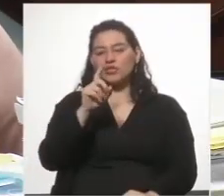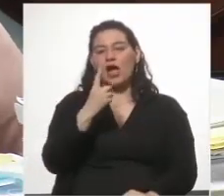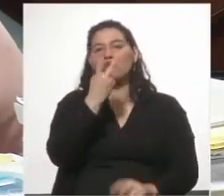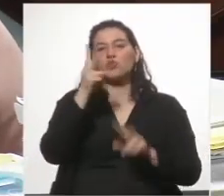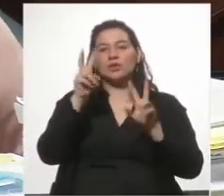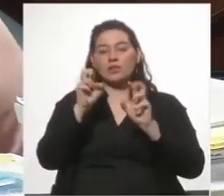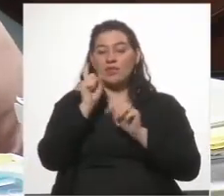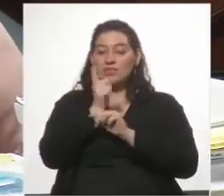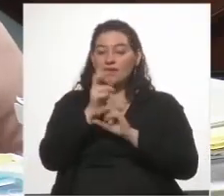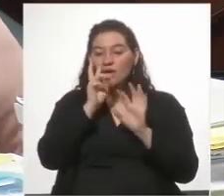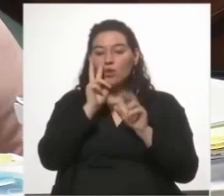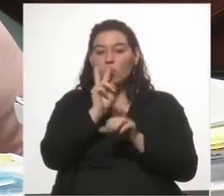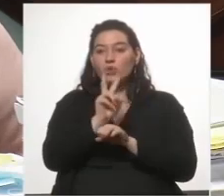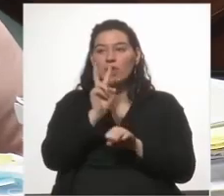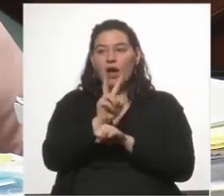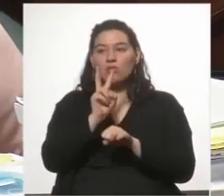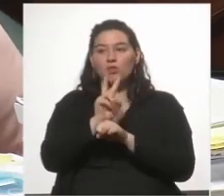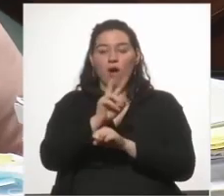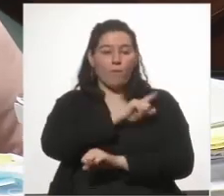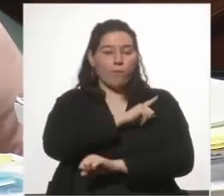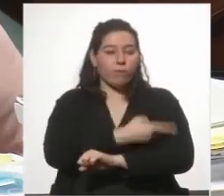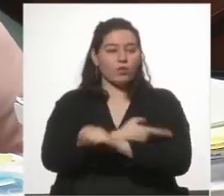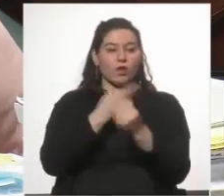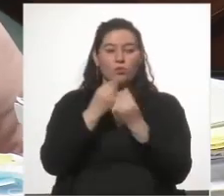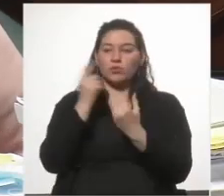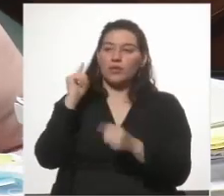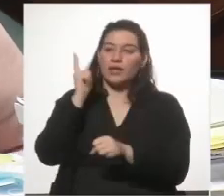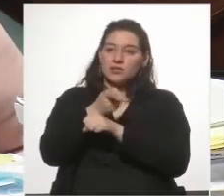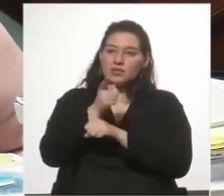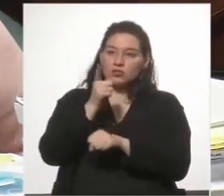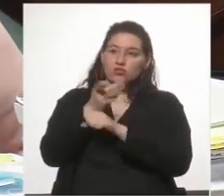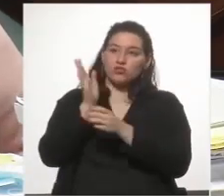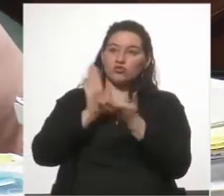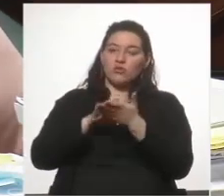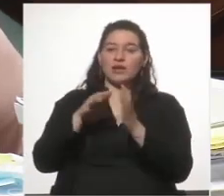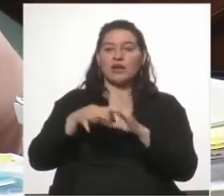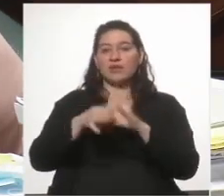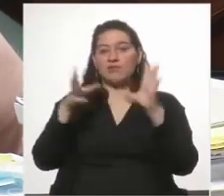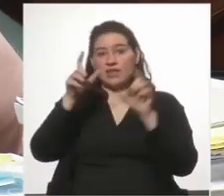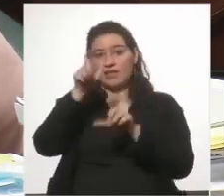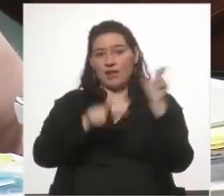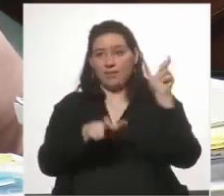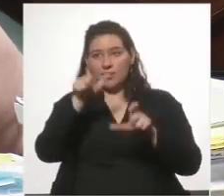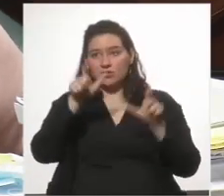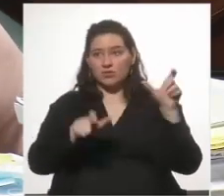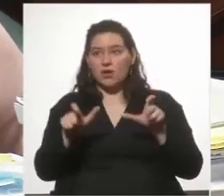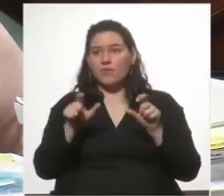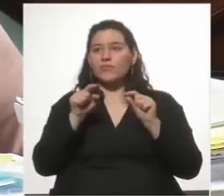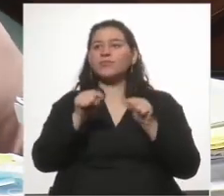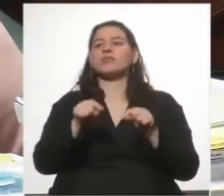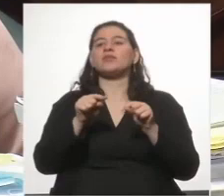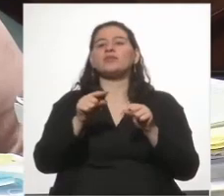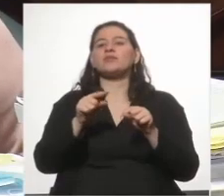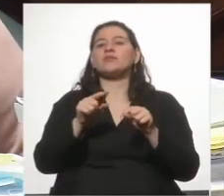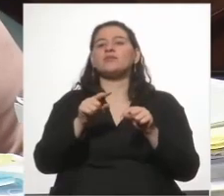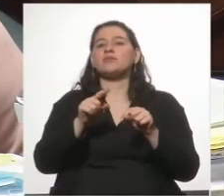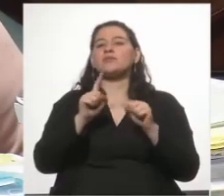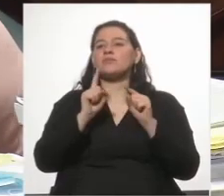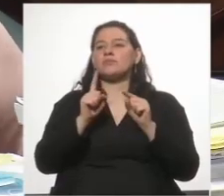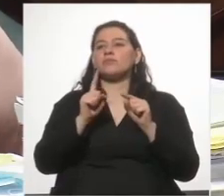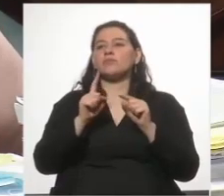cuando tenemos mucho poder para tomar decisiones sobre la libertad de la gente, que es el fenómeno de la